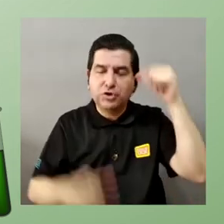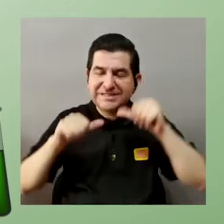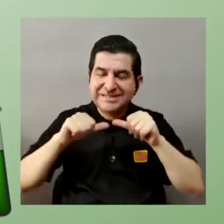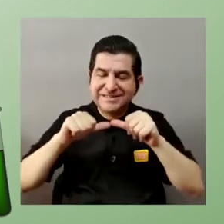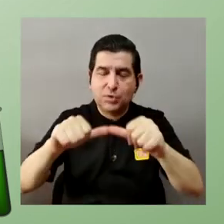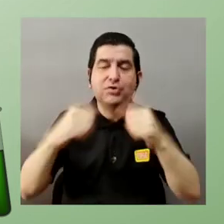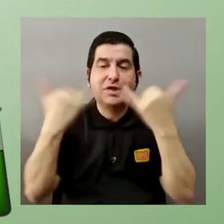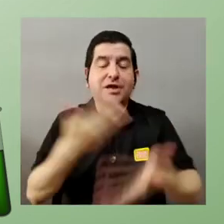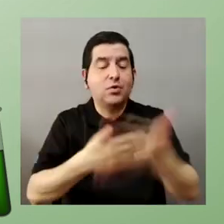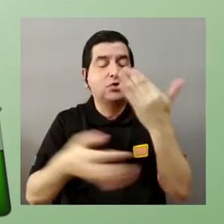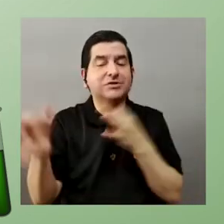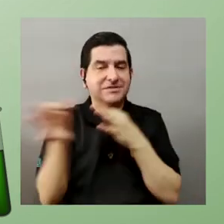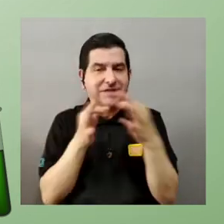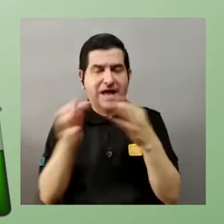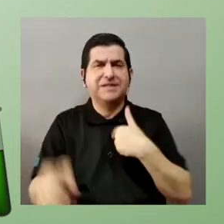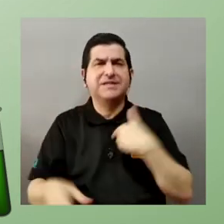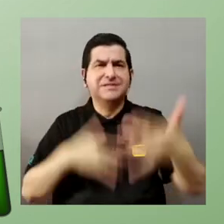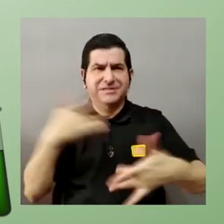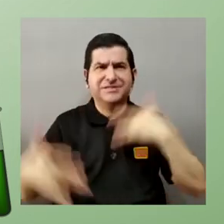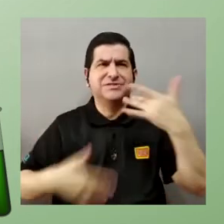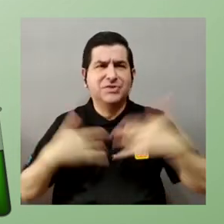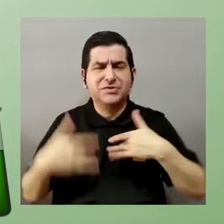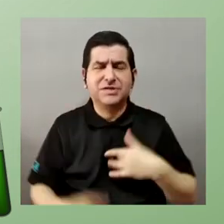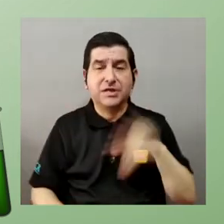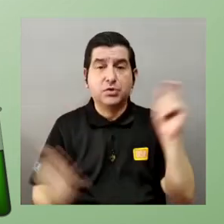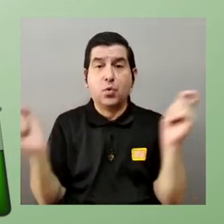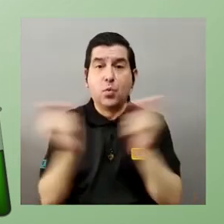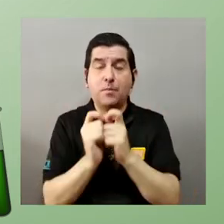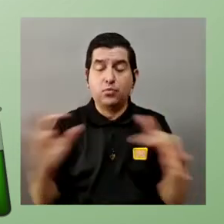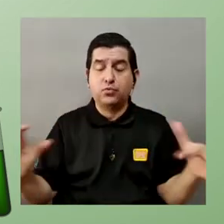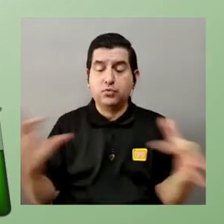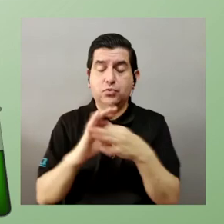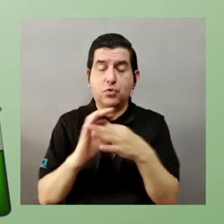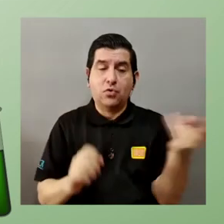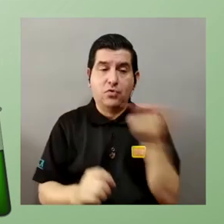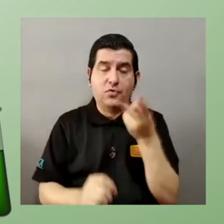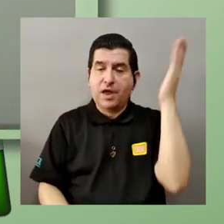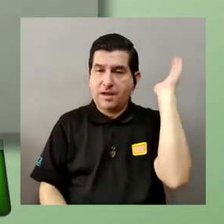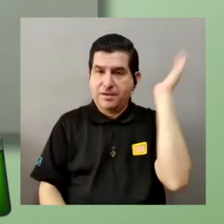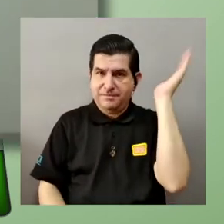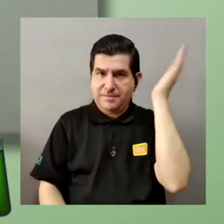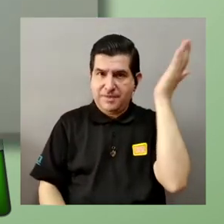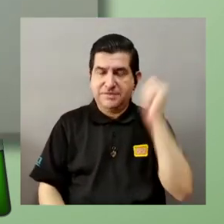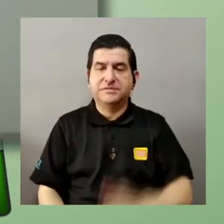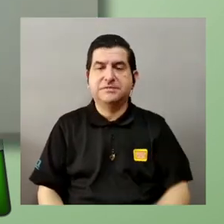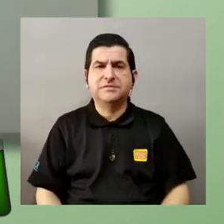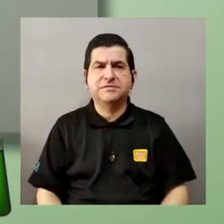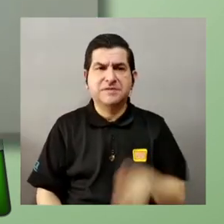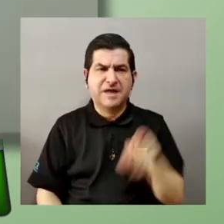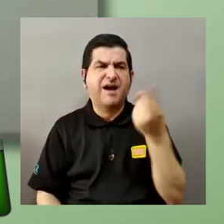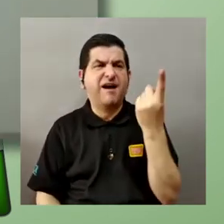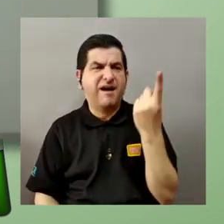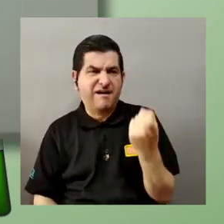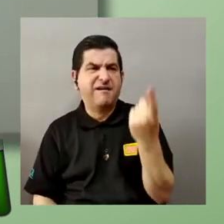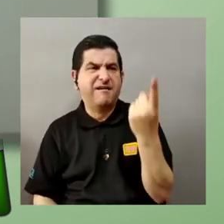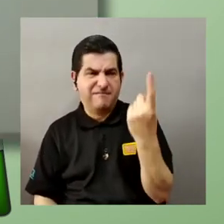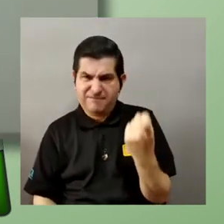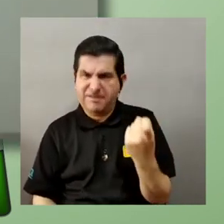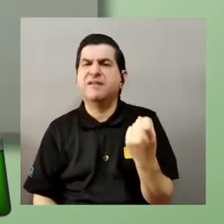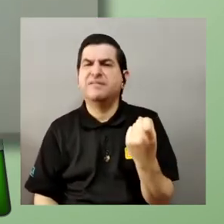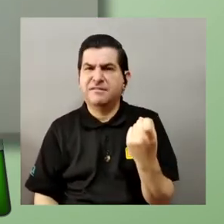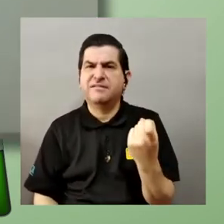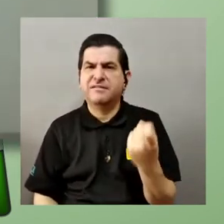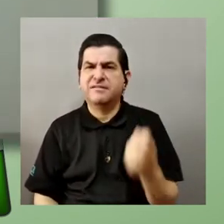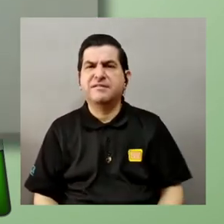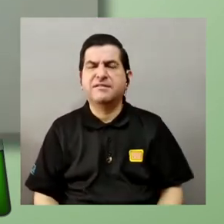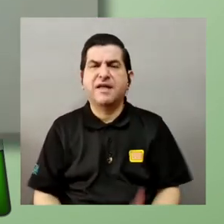la hipótesis del continuo que hemos mencionado verdad que yo siento que es un punto de encuentro de ambas dos charlas todavía hace falta